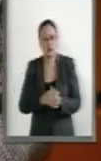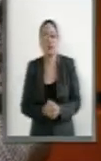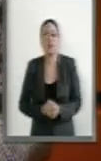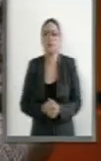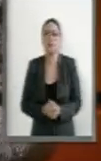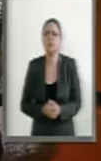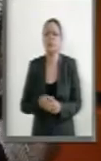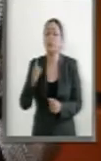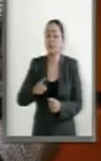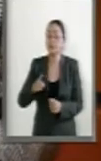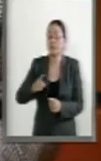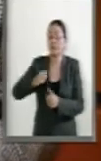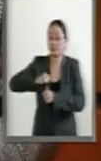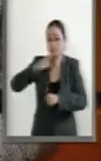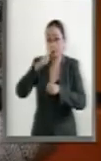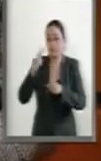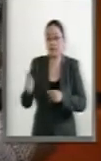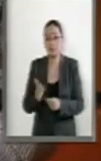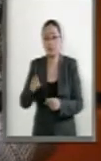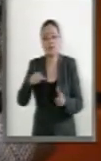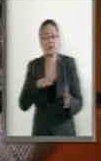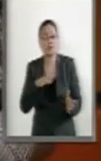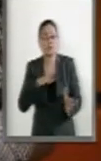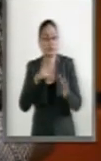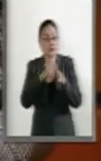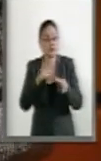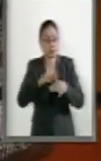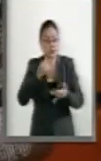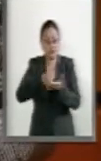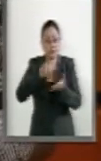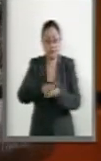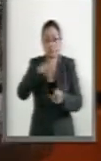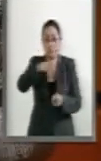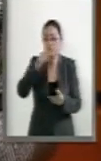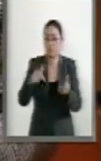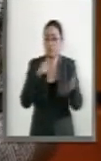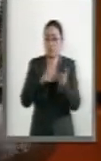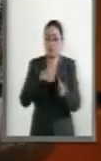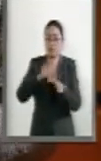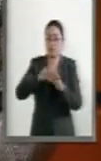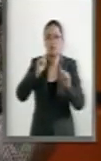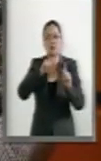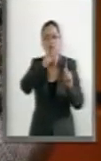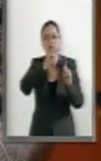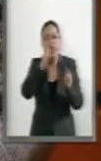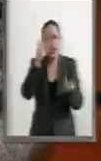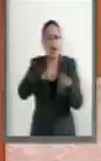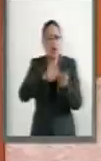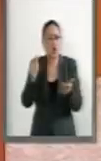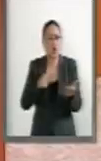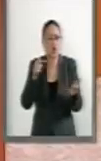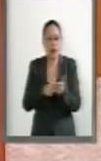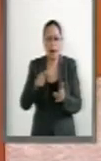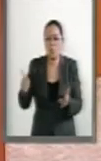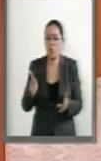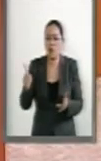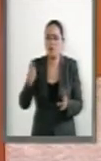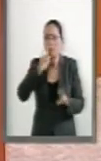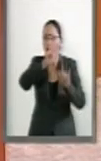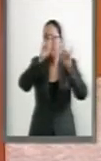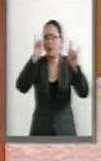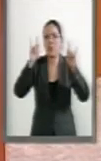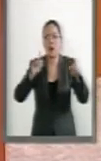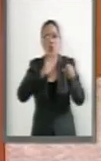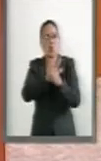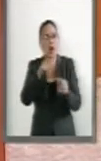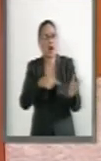comisariado, bajo su responsabilidad, publicará de inmediato en los lugares más visibles de elegido una relación de los bienes o